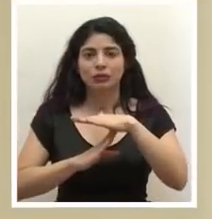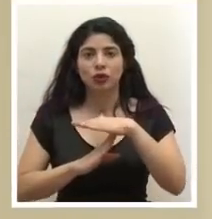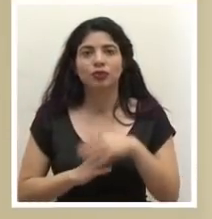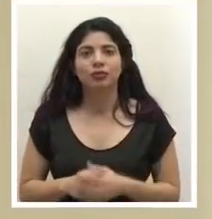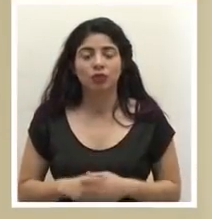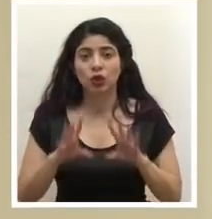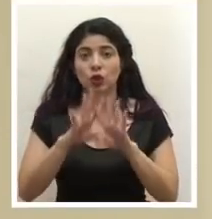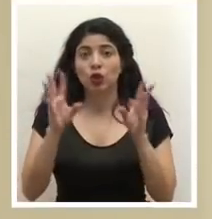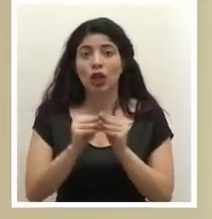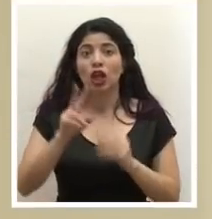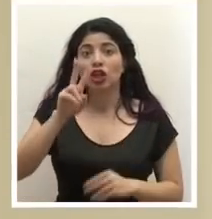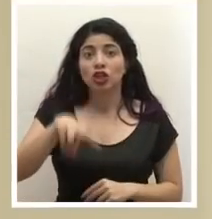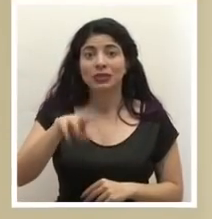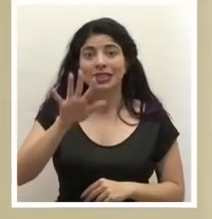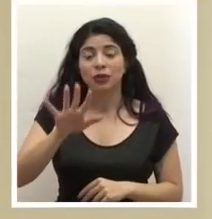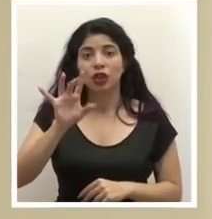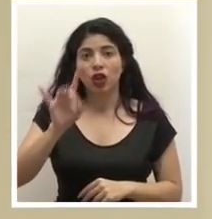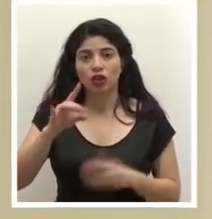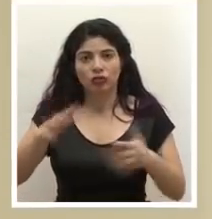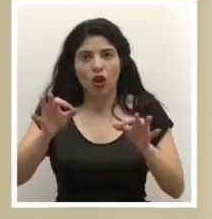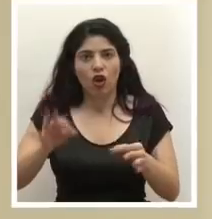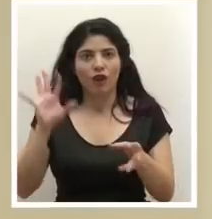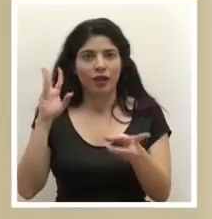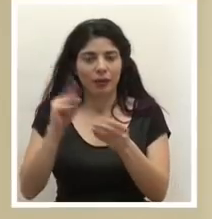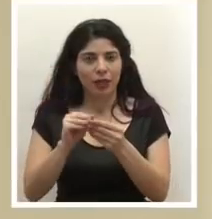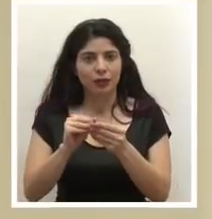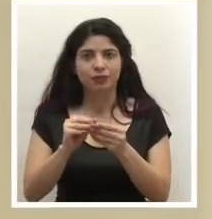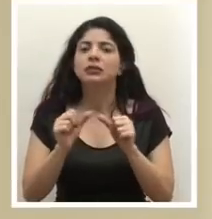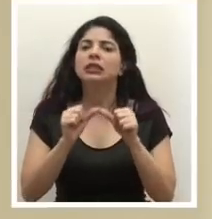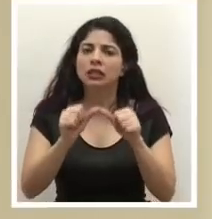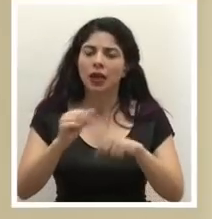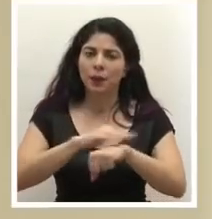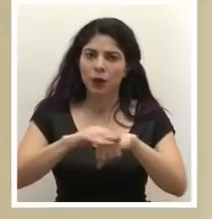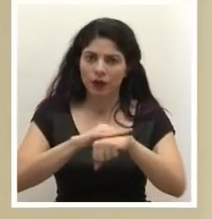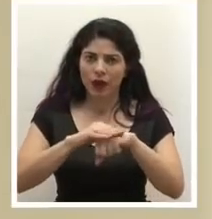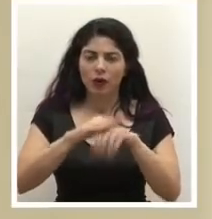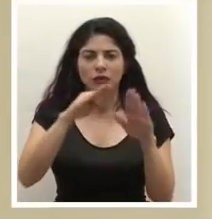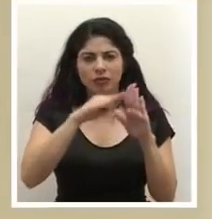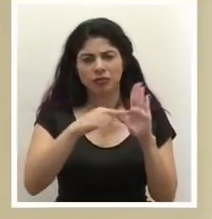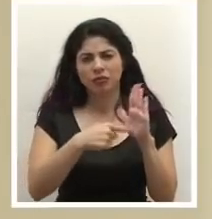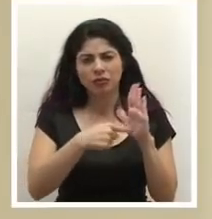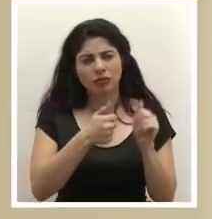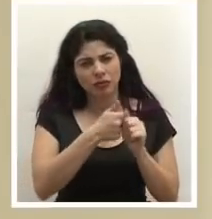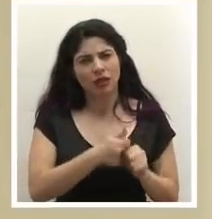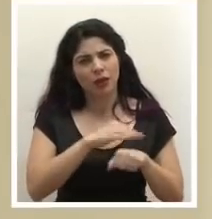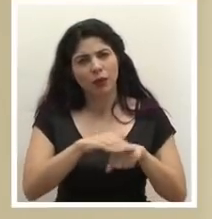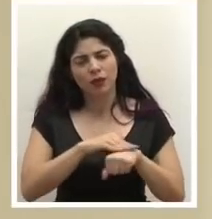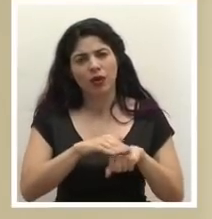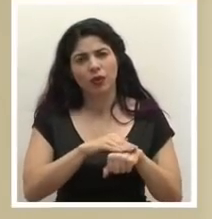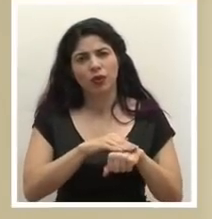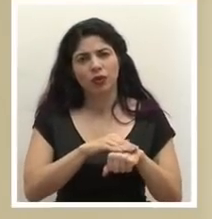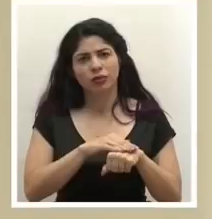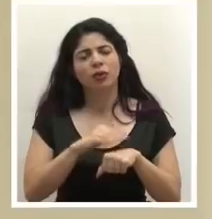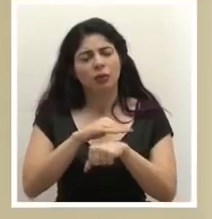un total de dos mil 58 casos confirmados. Sigamos, por favor, manteniendo las medidas, sigamos, por